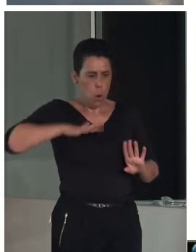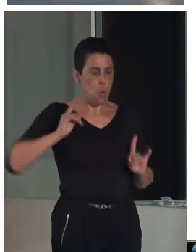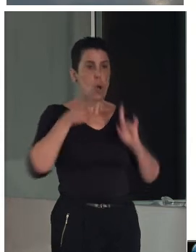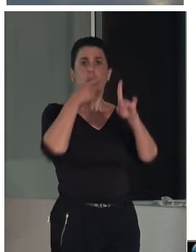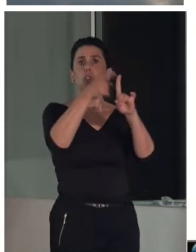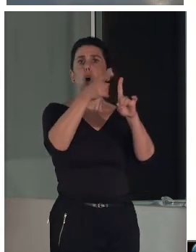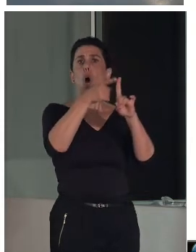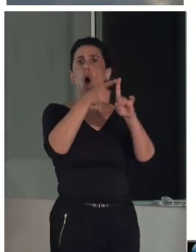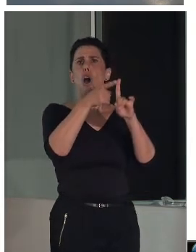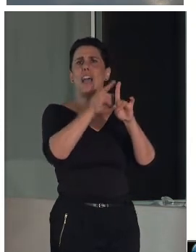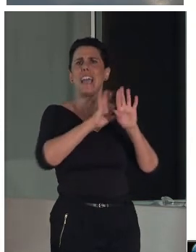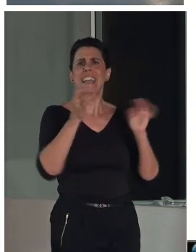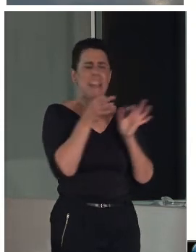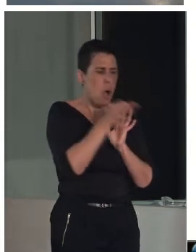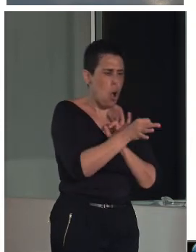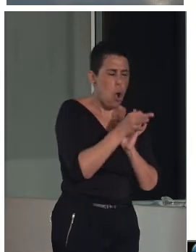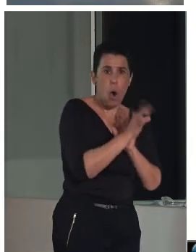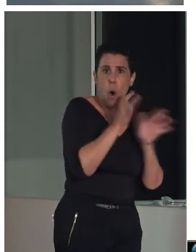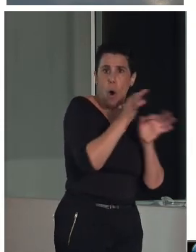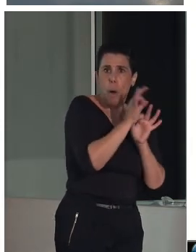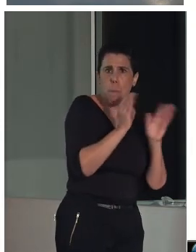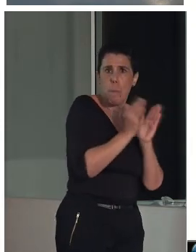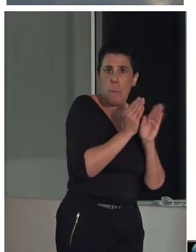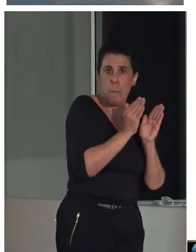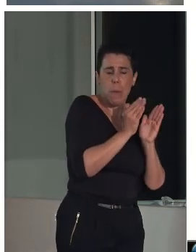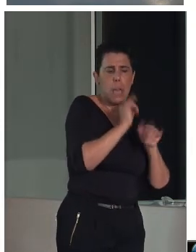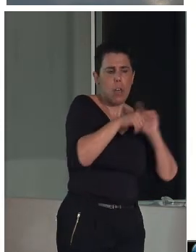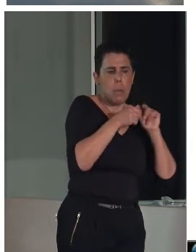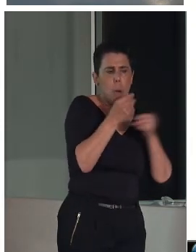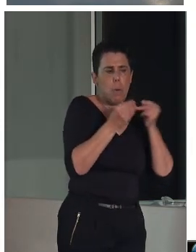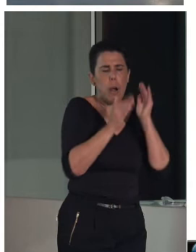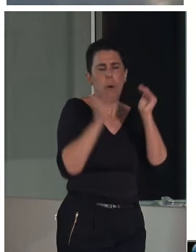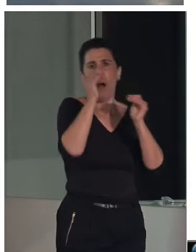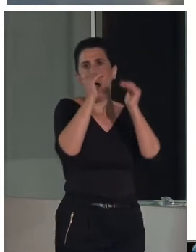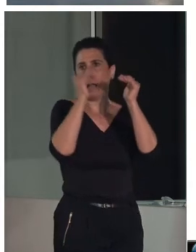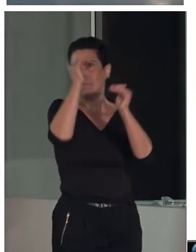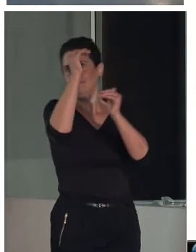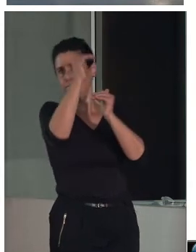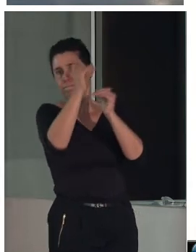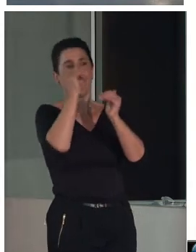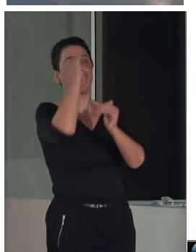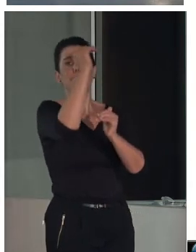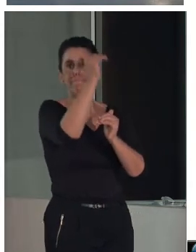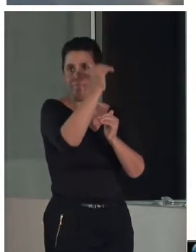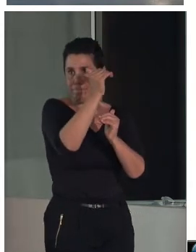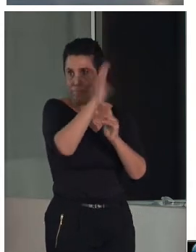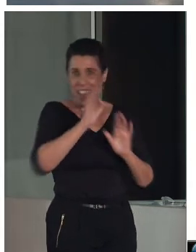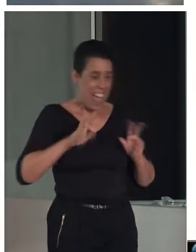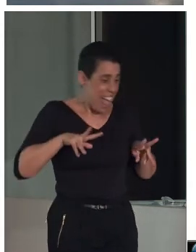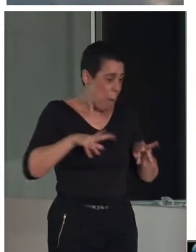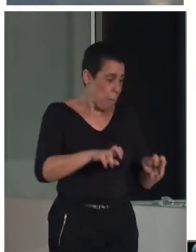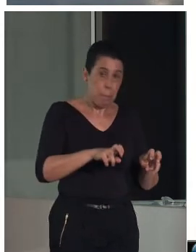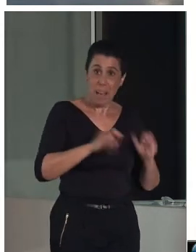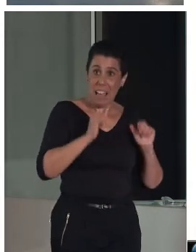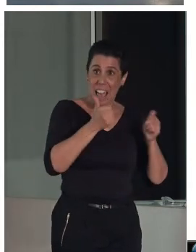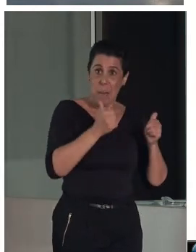ir de lo local a lo global. O sea, pensamos que desde lo pequeño estamos totalmente enlazados con lo grande, ¿no? Con lo micro a lo macro, en lugar